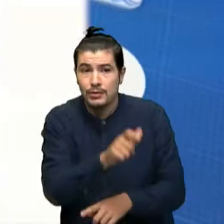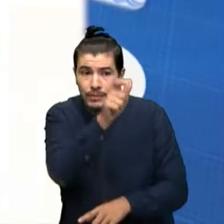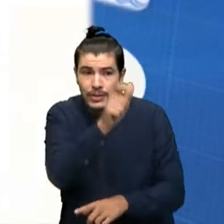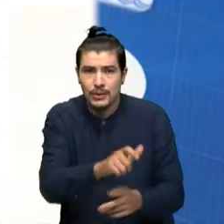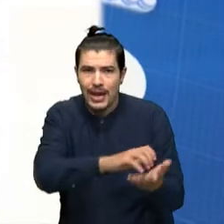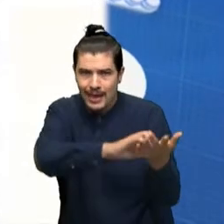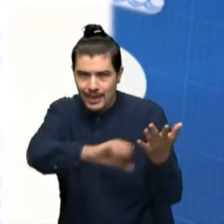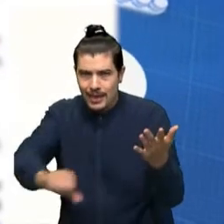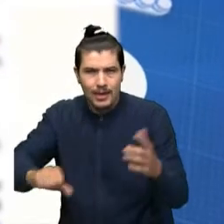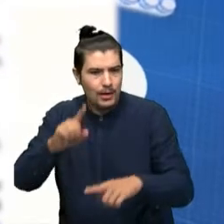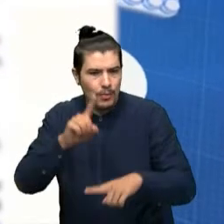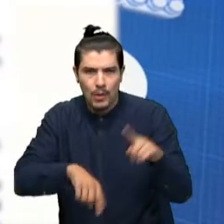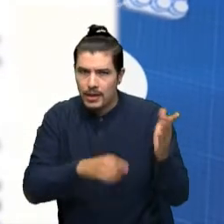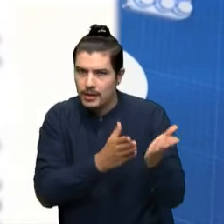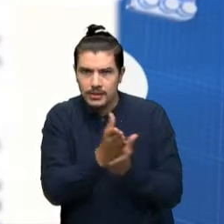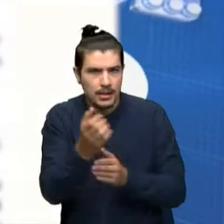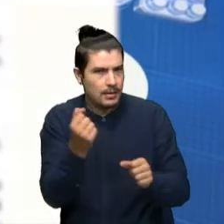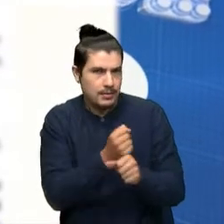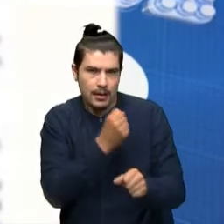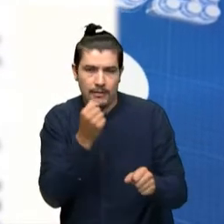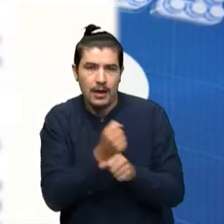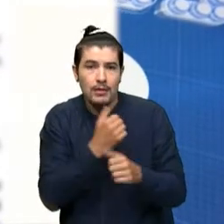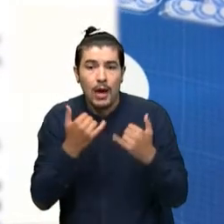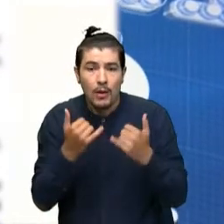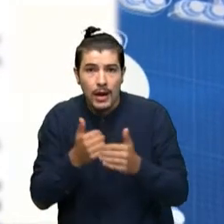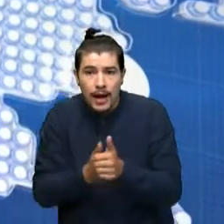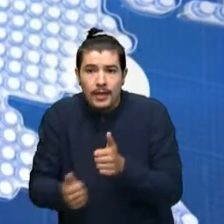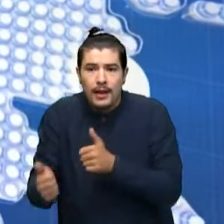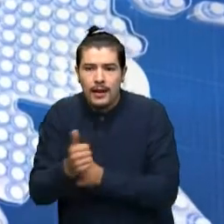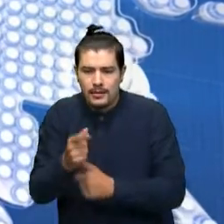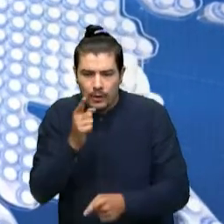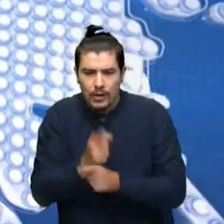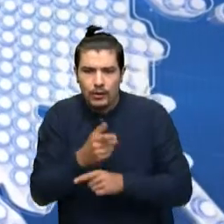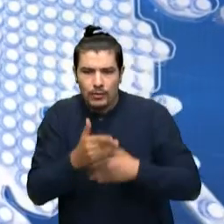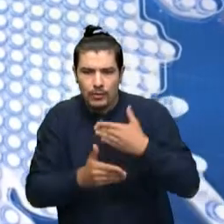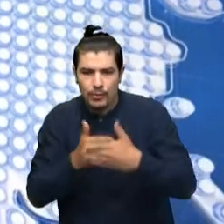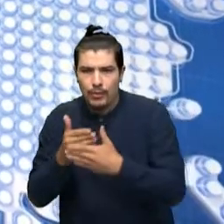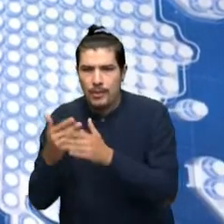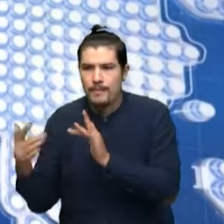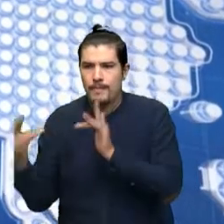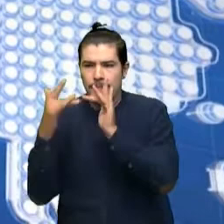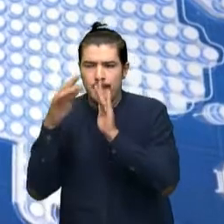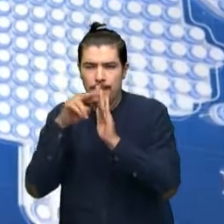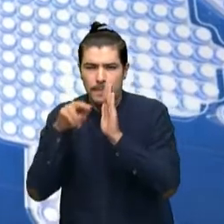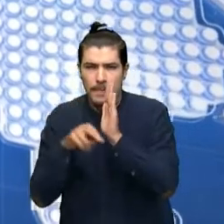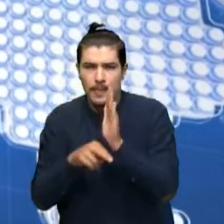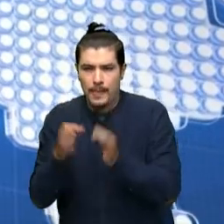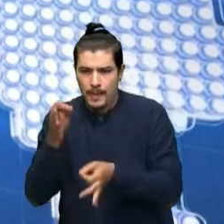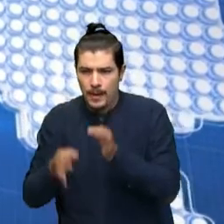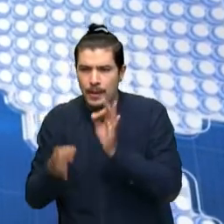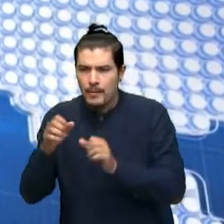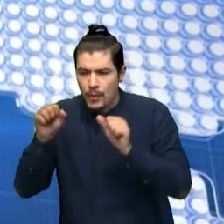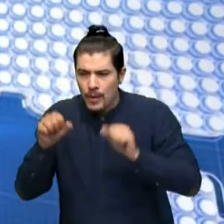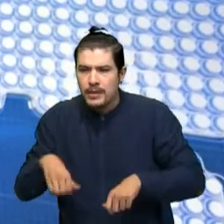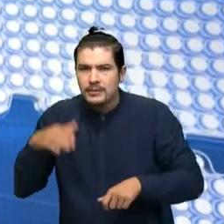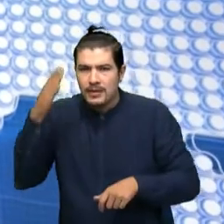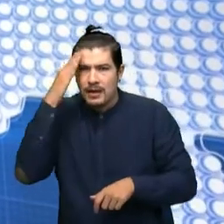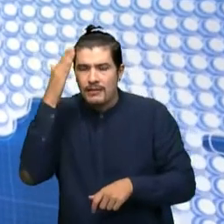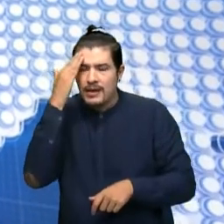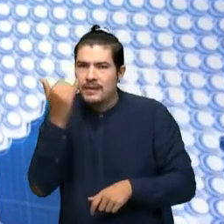ha sido retirado del cargo mientras se adelanta el debido proceso y se toman las medidas definitivas que resulten de dicha